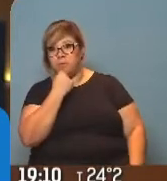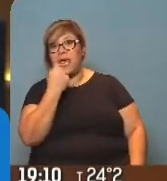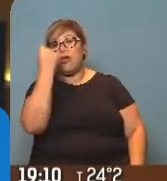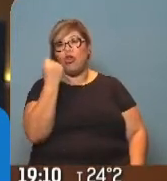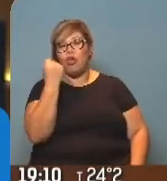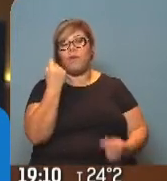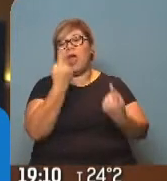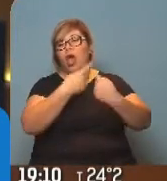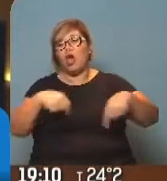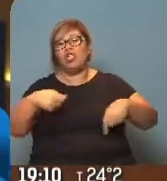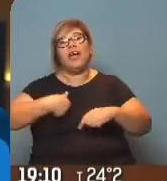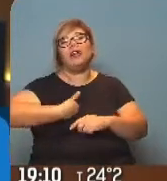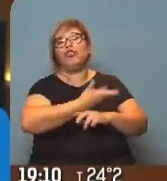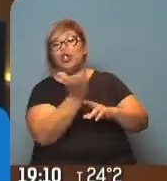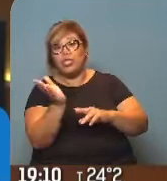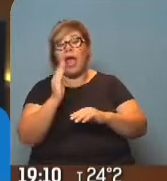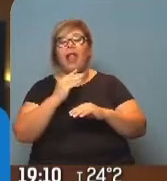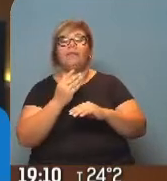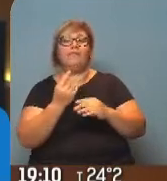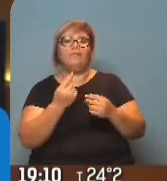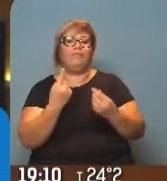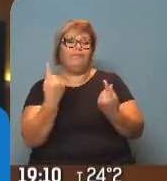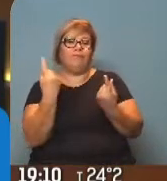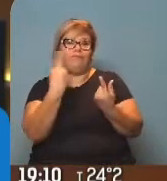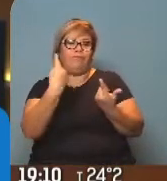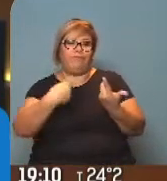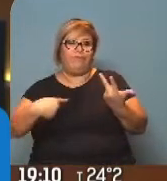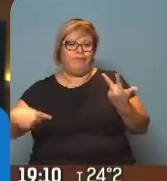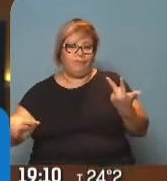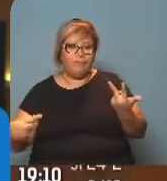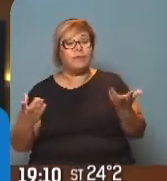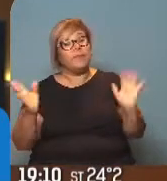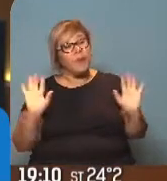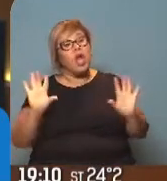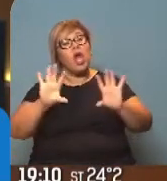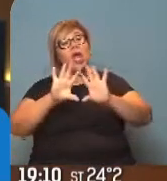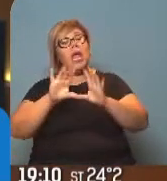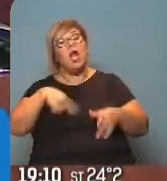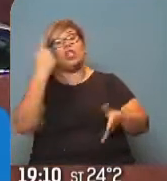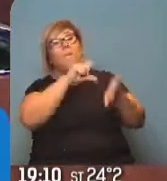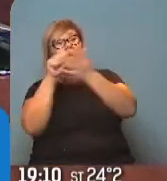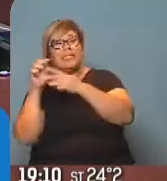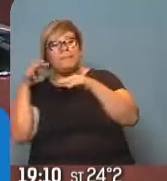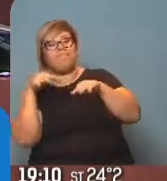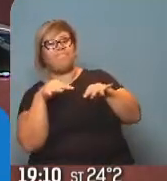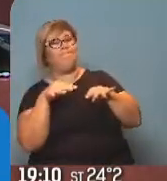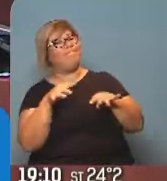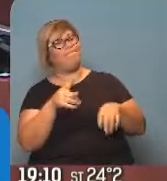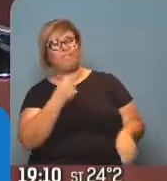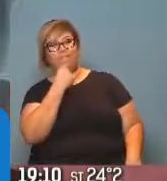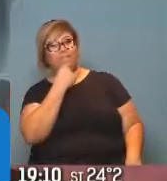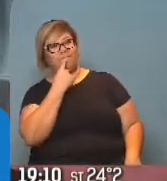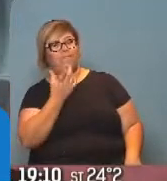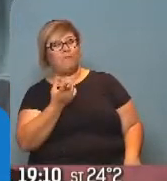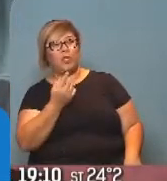valoración social, obviamente es toda una cuestión que no es bien vista desde afuera con estas consecuencias. Recién hablábamos de que el Banco Nación